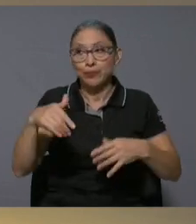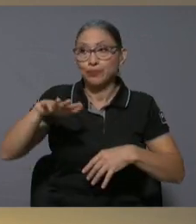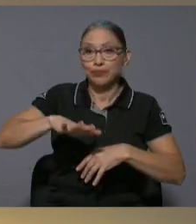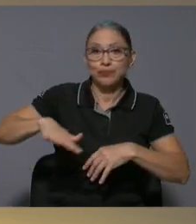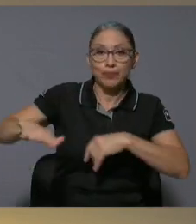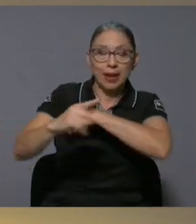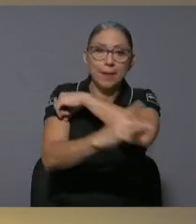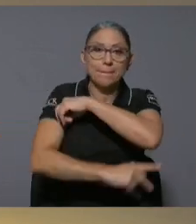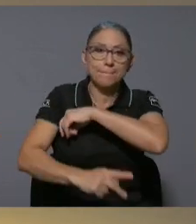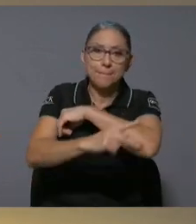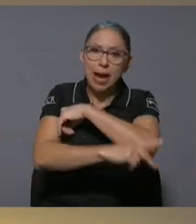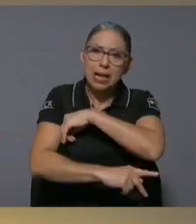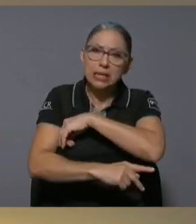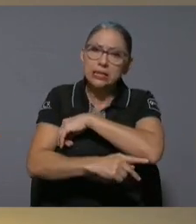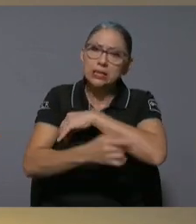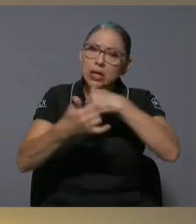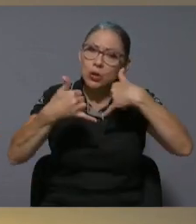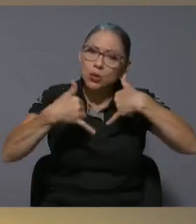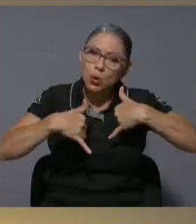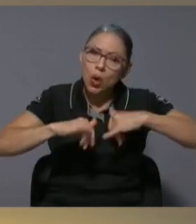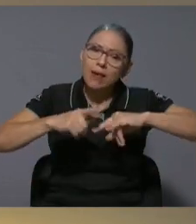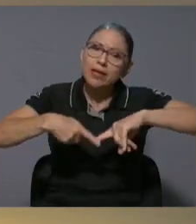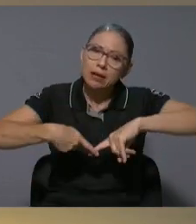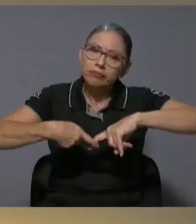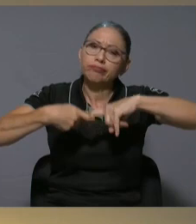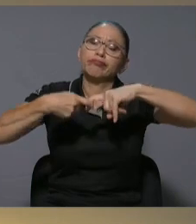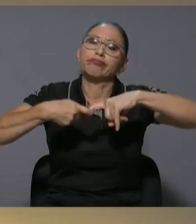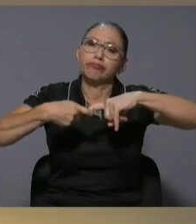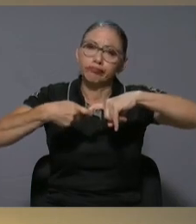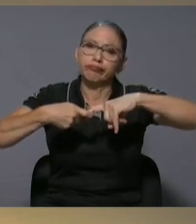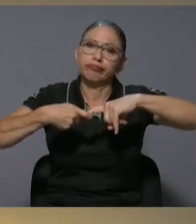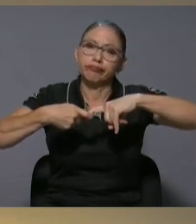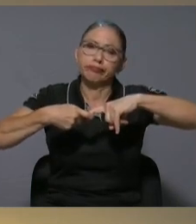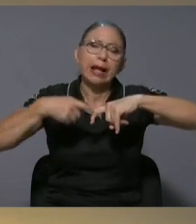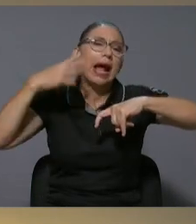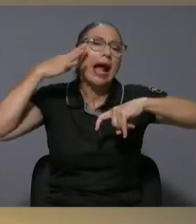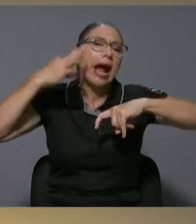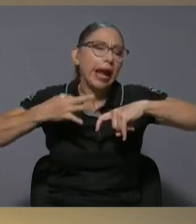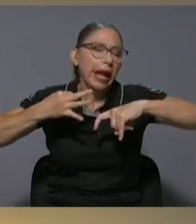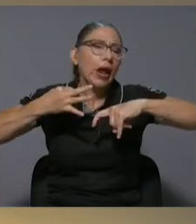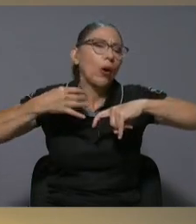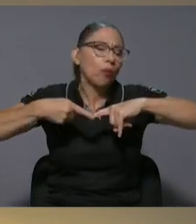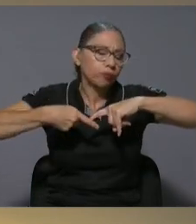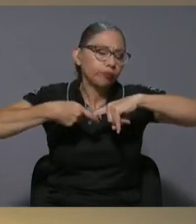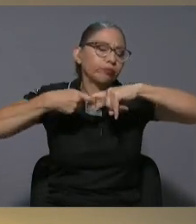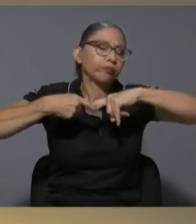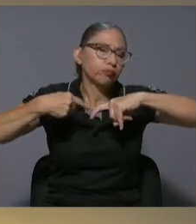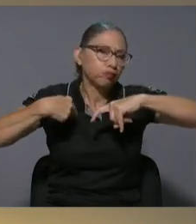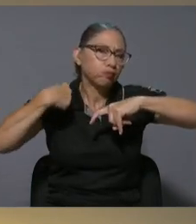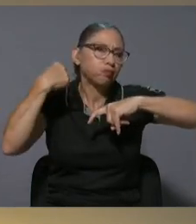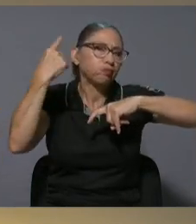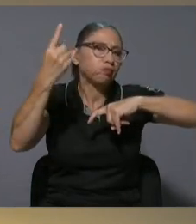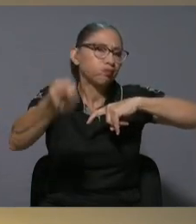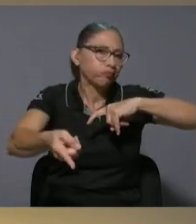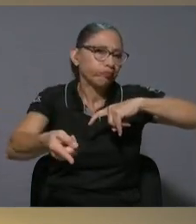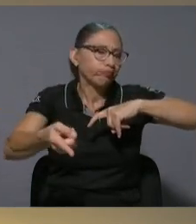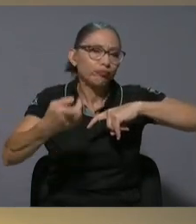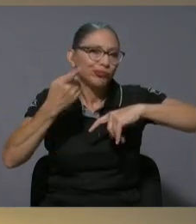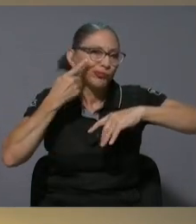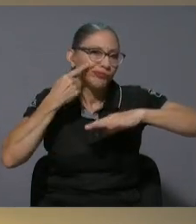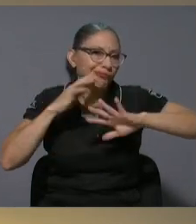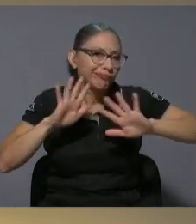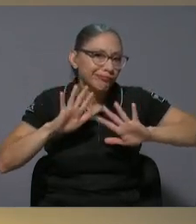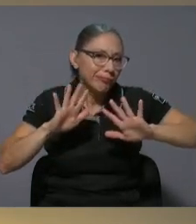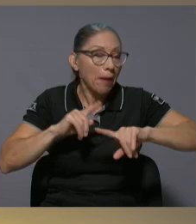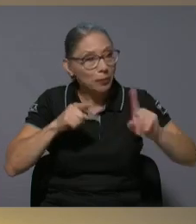queda debiendo y me parece que va a quedar debiendo es decir no se le ve que vaya pero